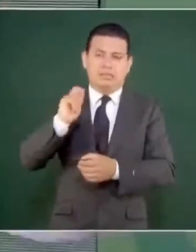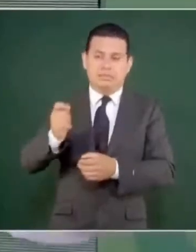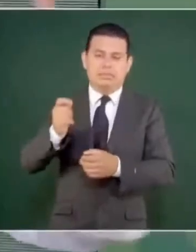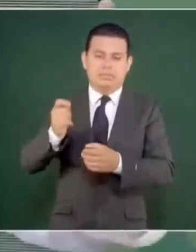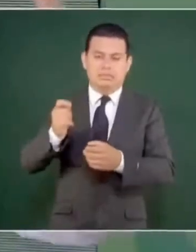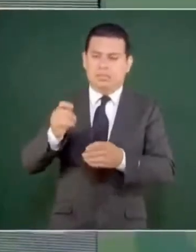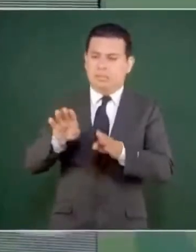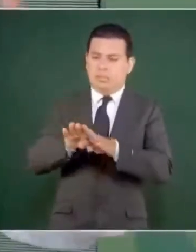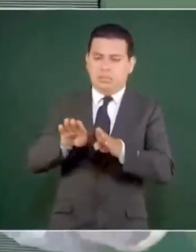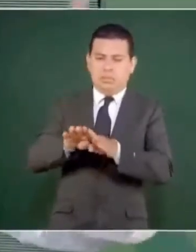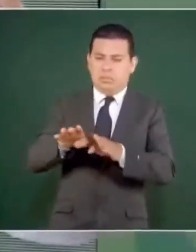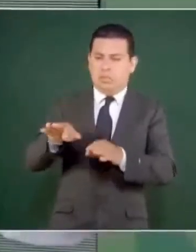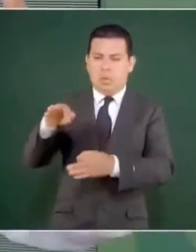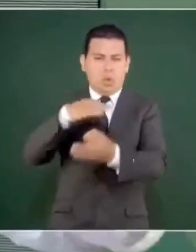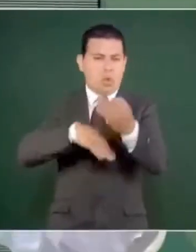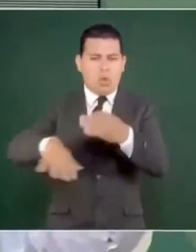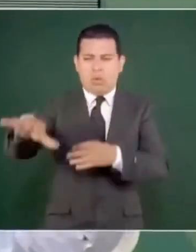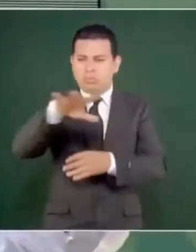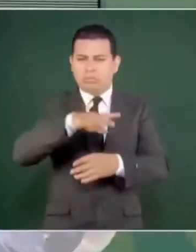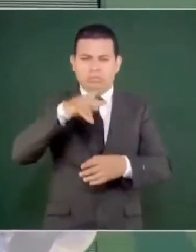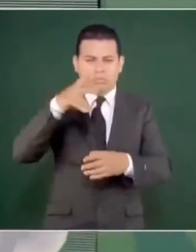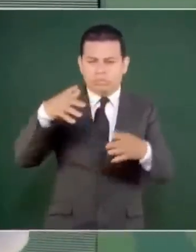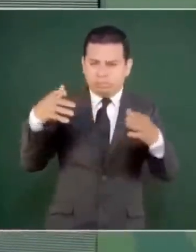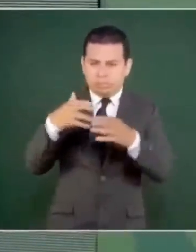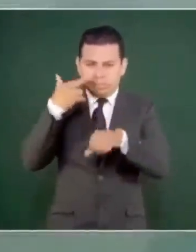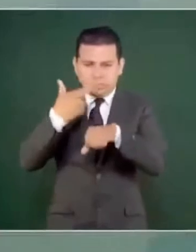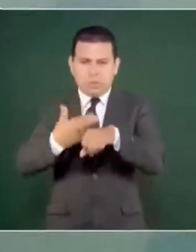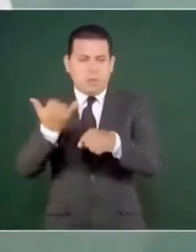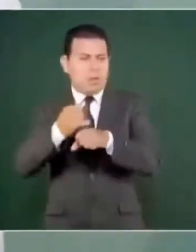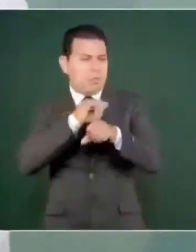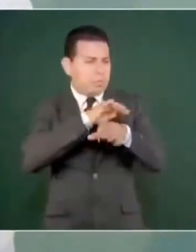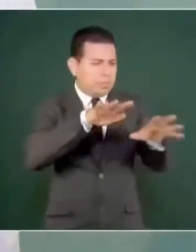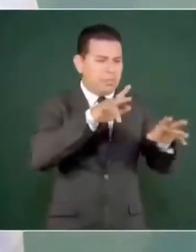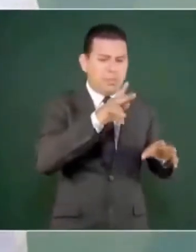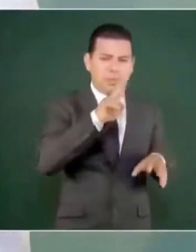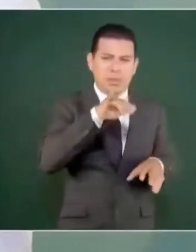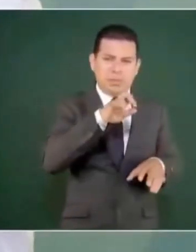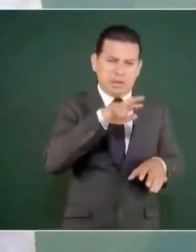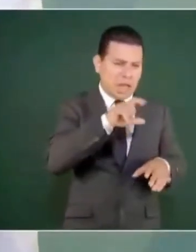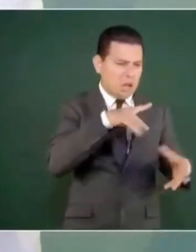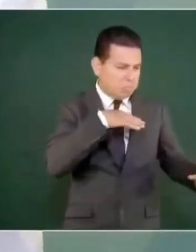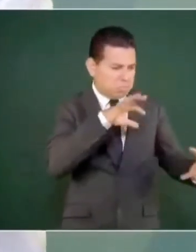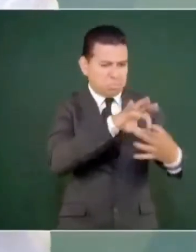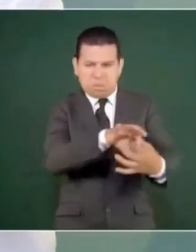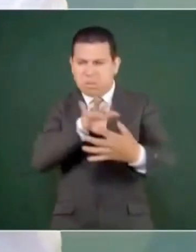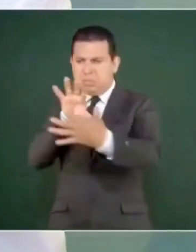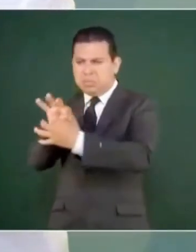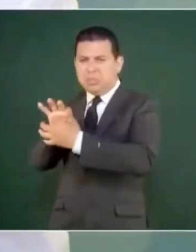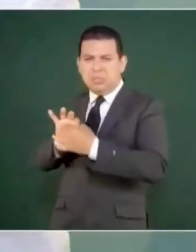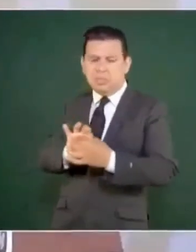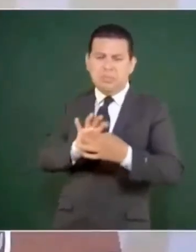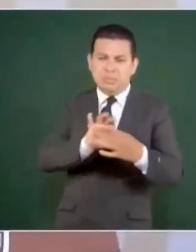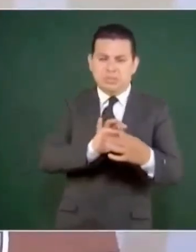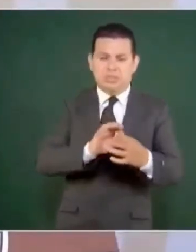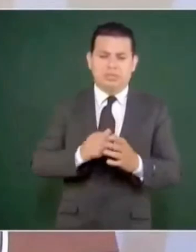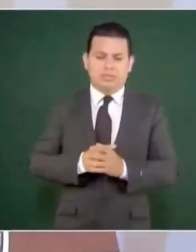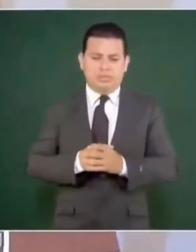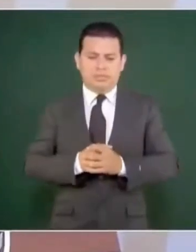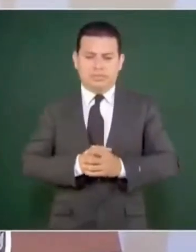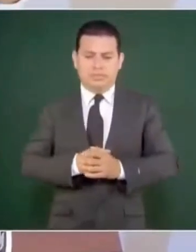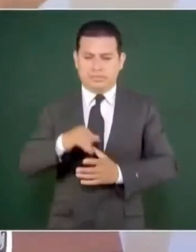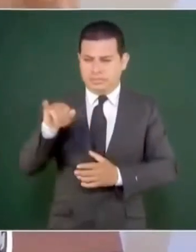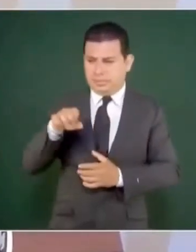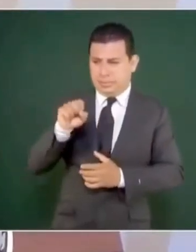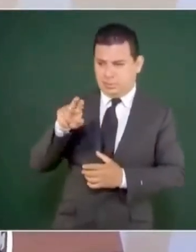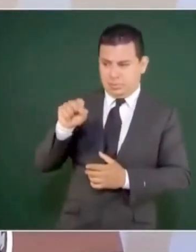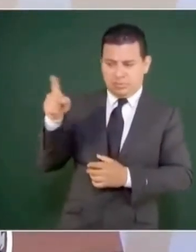a su servicio, el universal. Y lo que dice Jesús, que